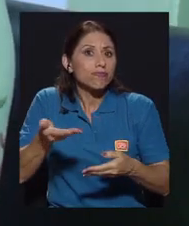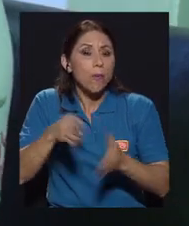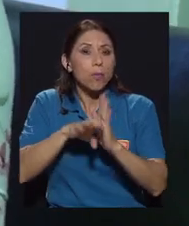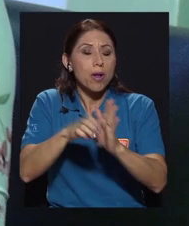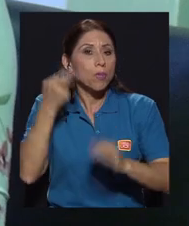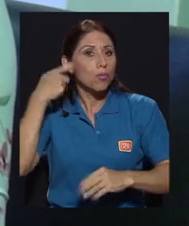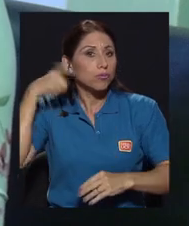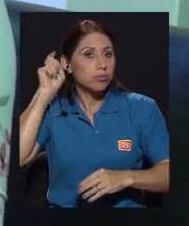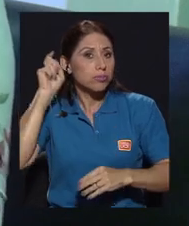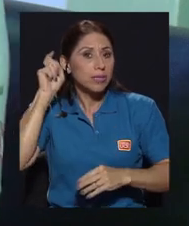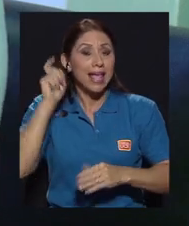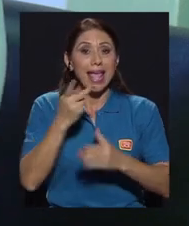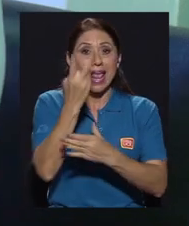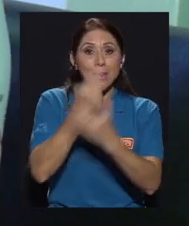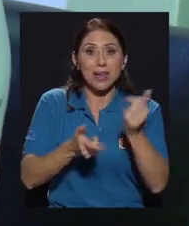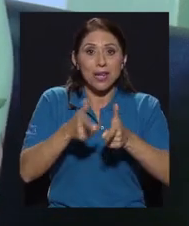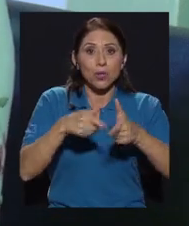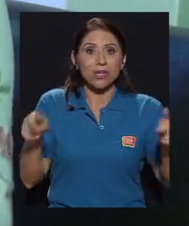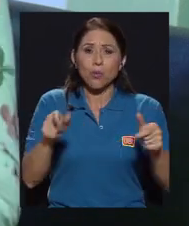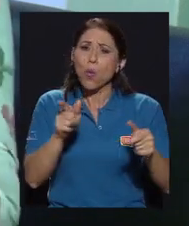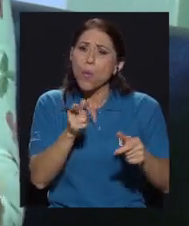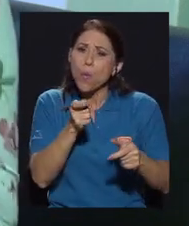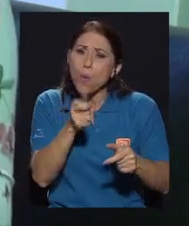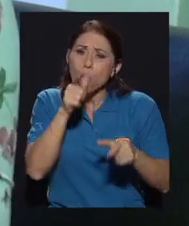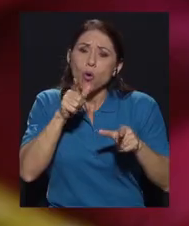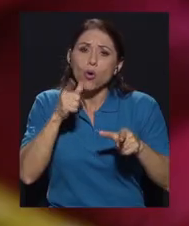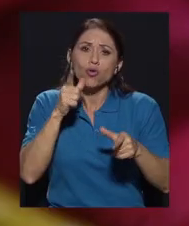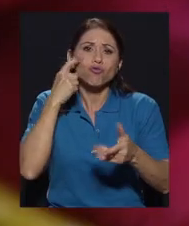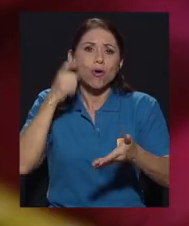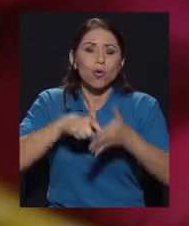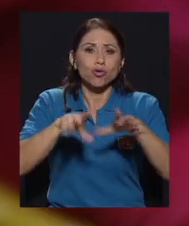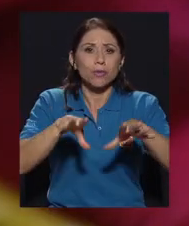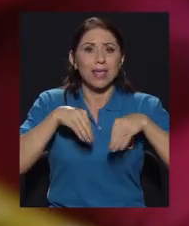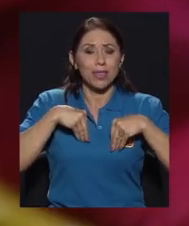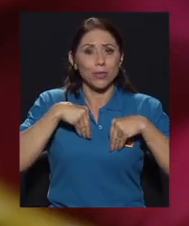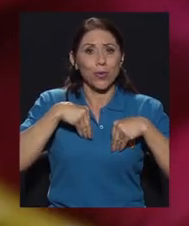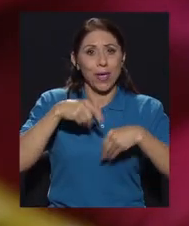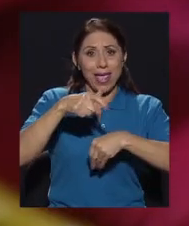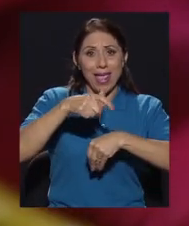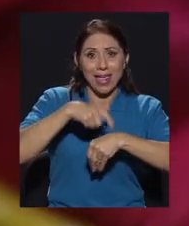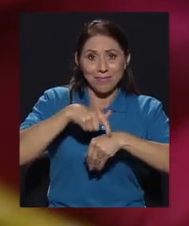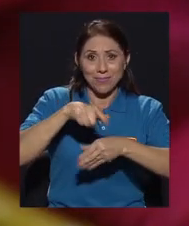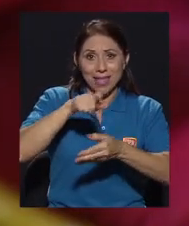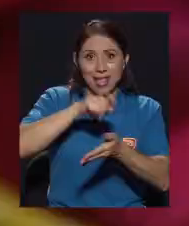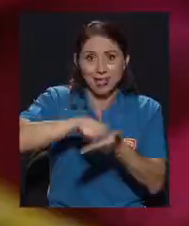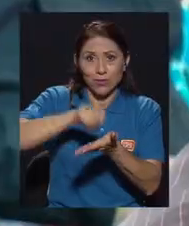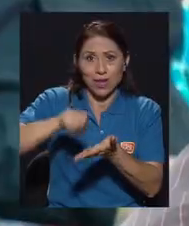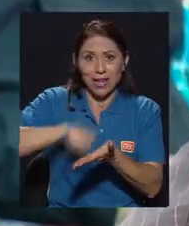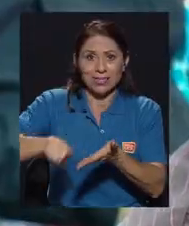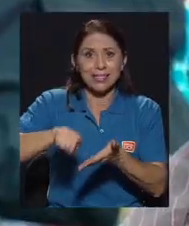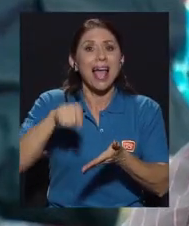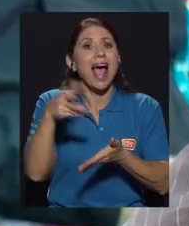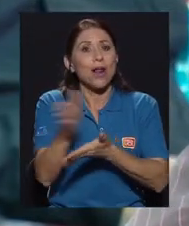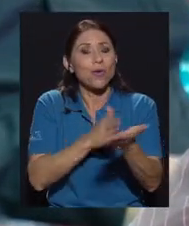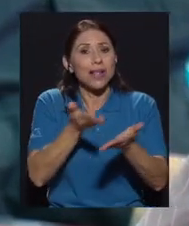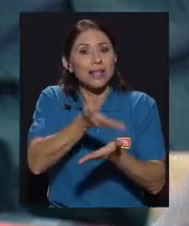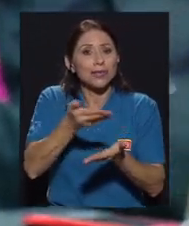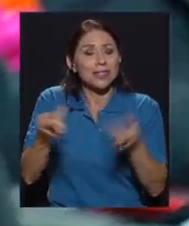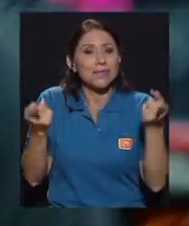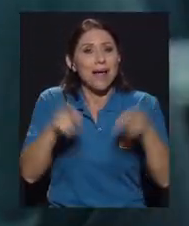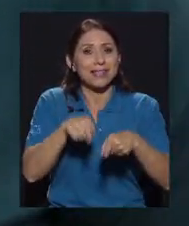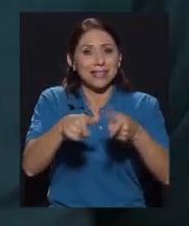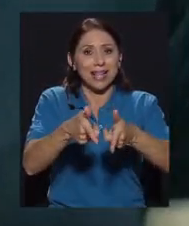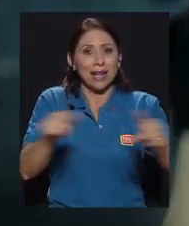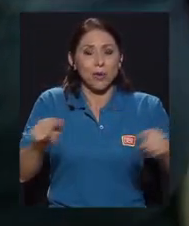poco reconocimiento del bilingüismo en el sistema educativo de primaria son algunas de las amenazas para esta lengua, usada entre la comunidad